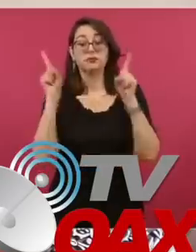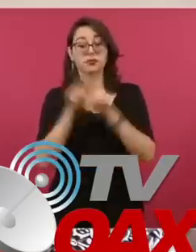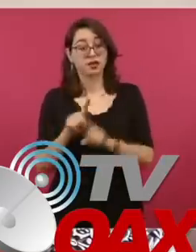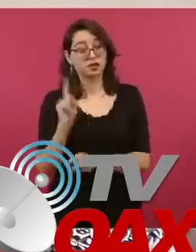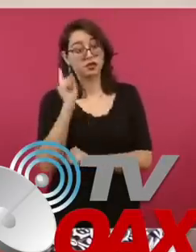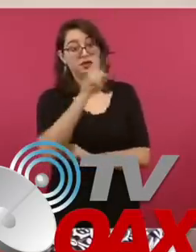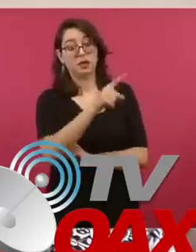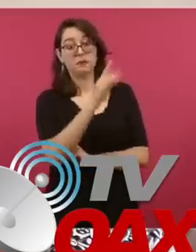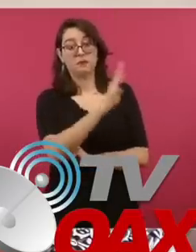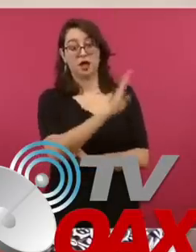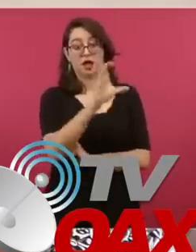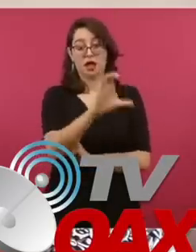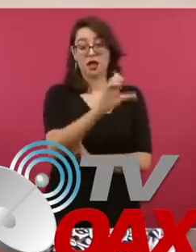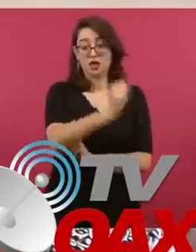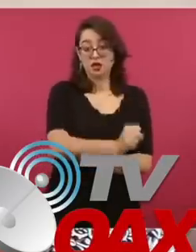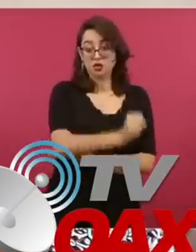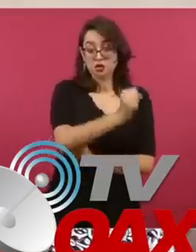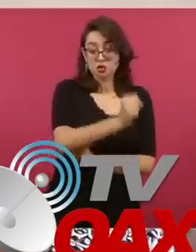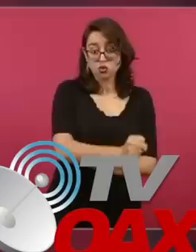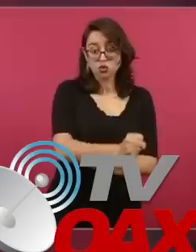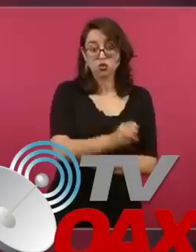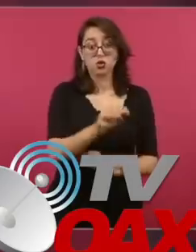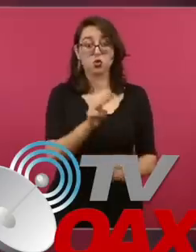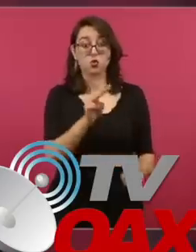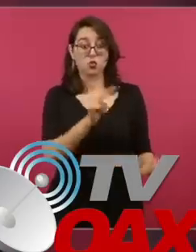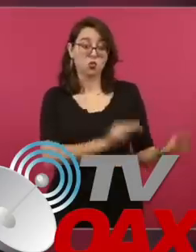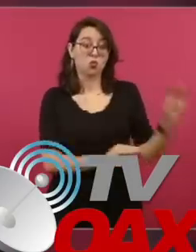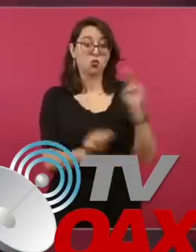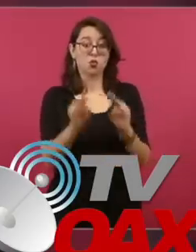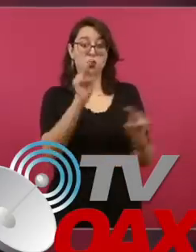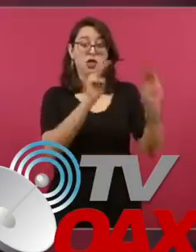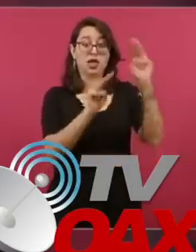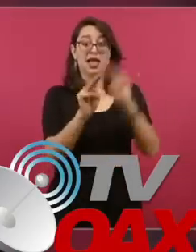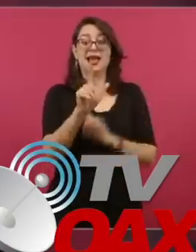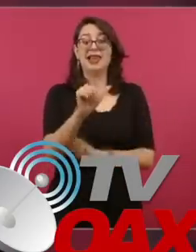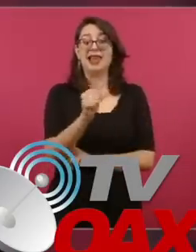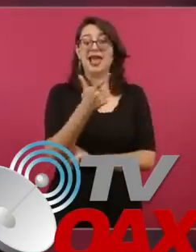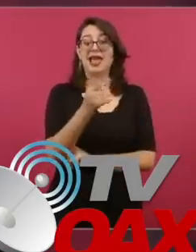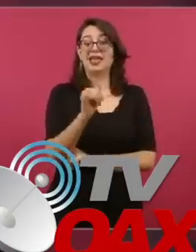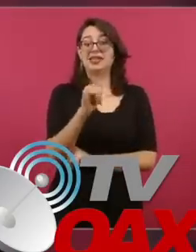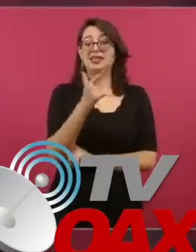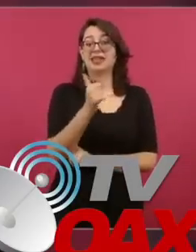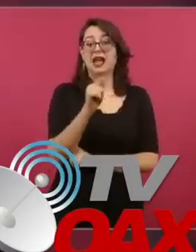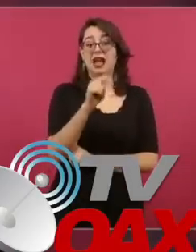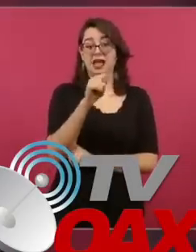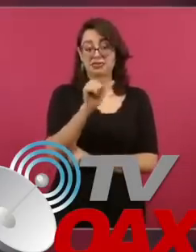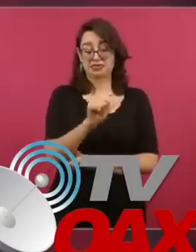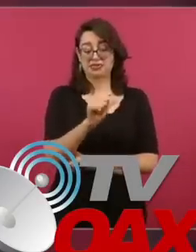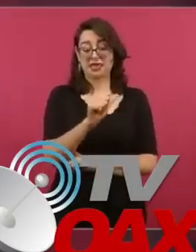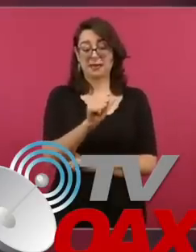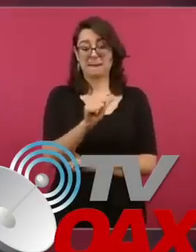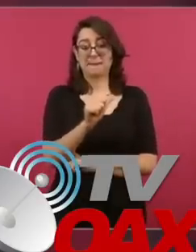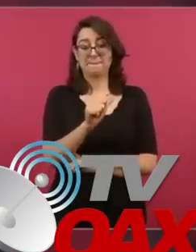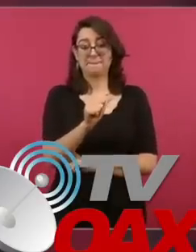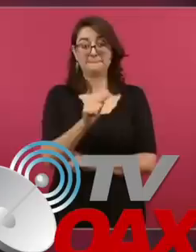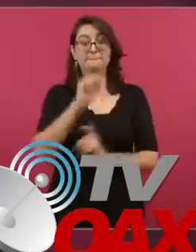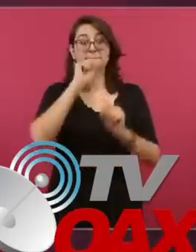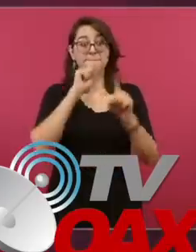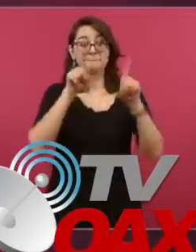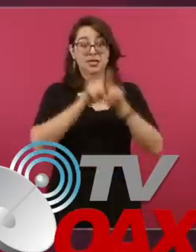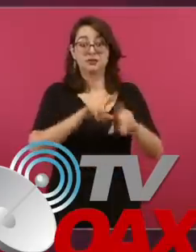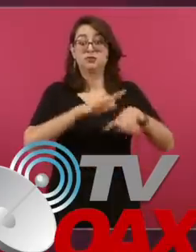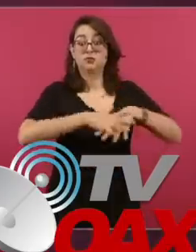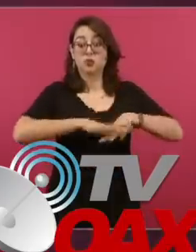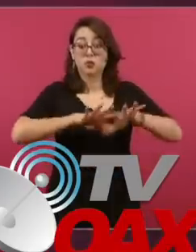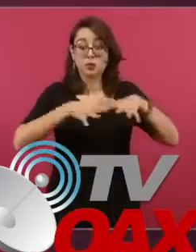Estamos hablando de la Sierra La Giganta Y estamos hablando de playas